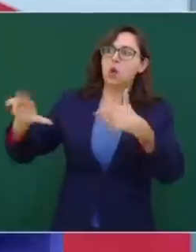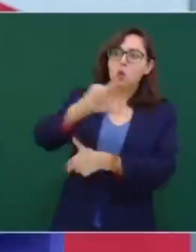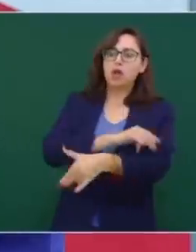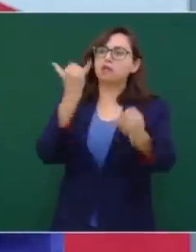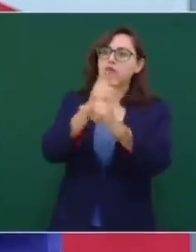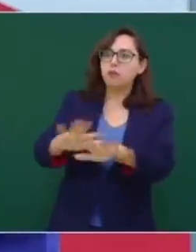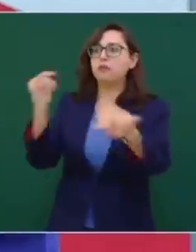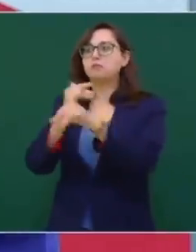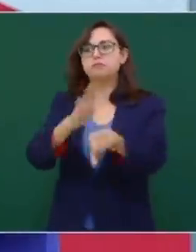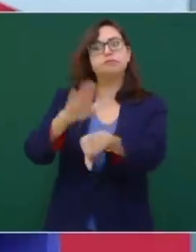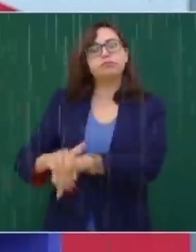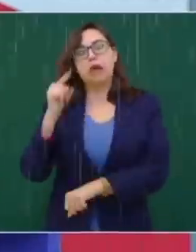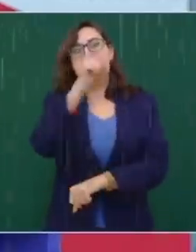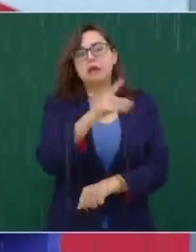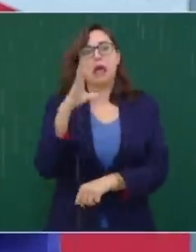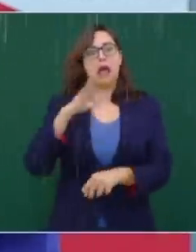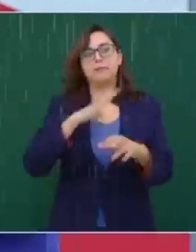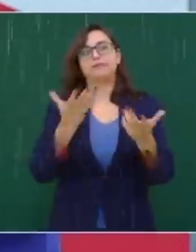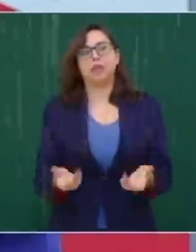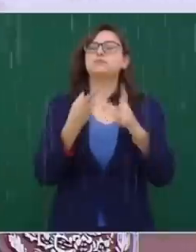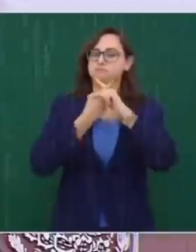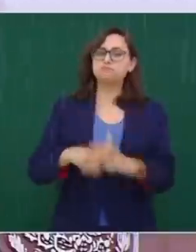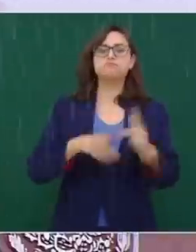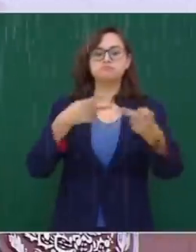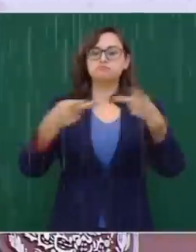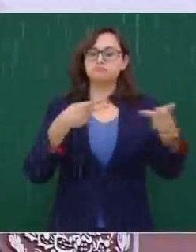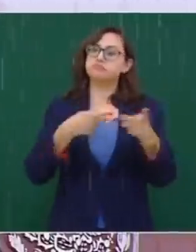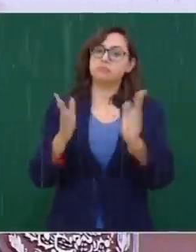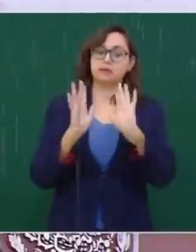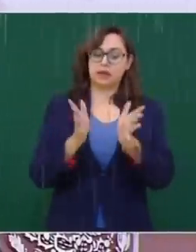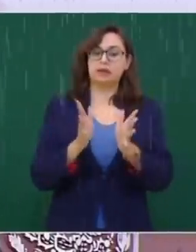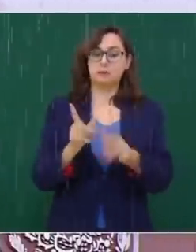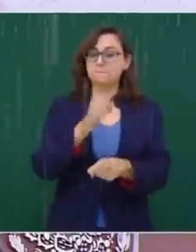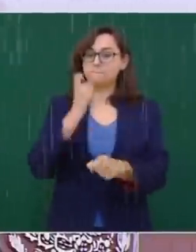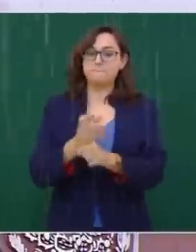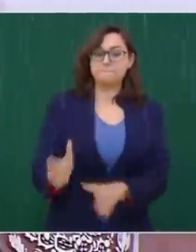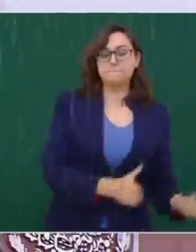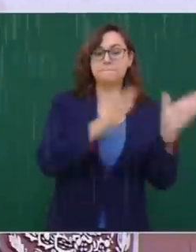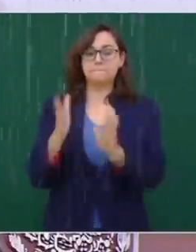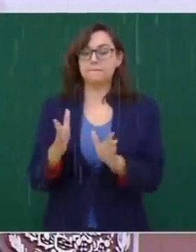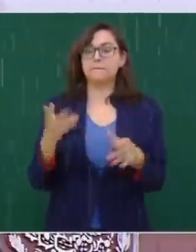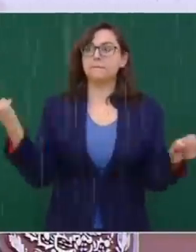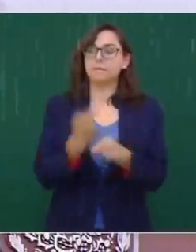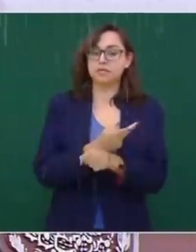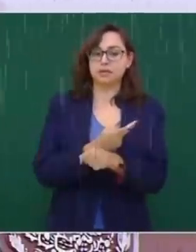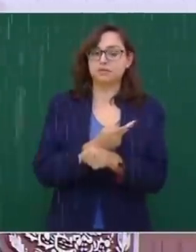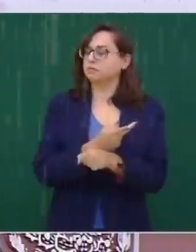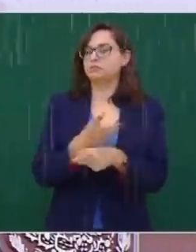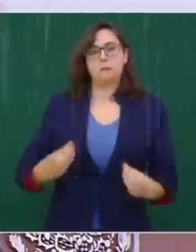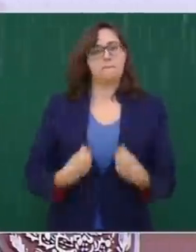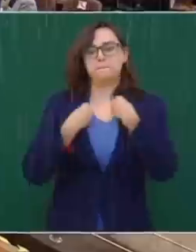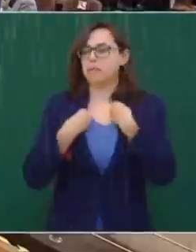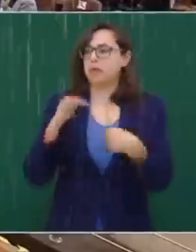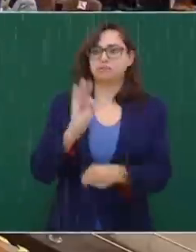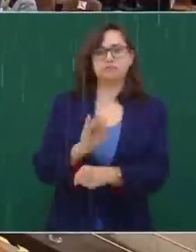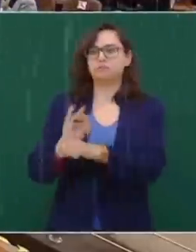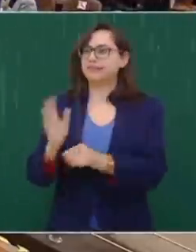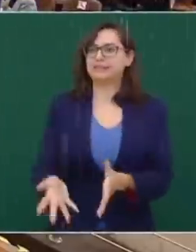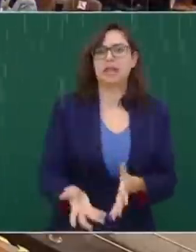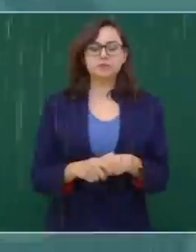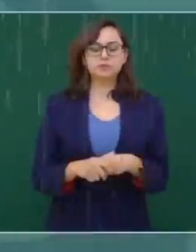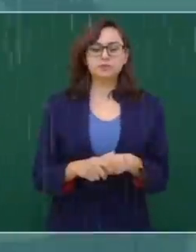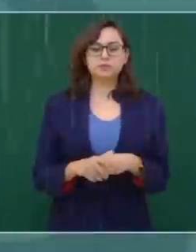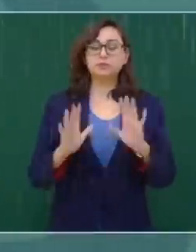que se protejan, que se trasladen a partes altas. Y en una primera etapa se procura salvar a las